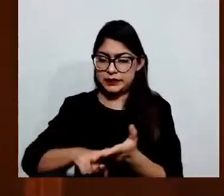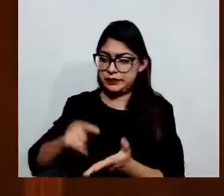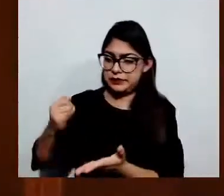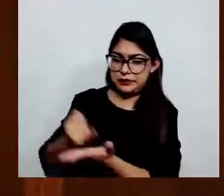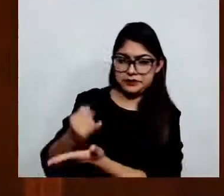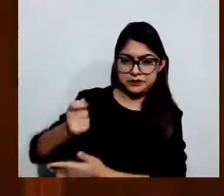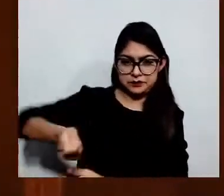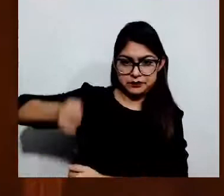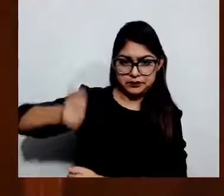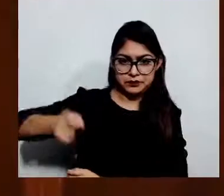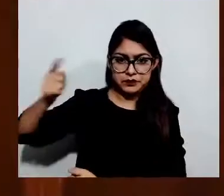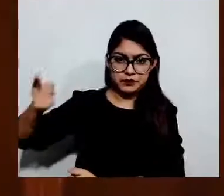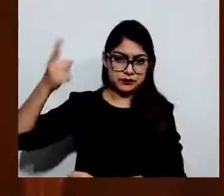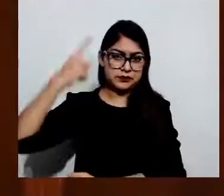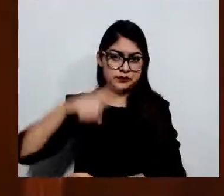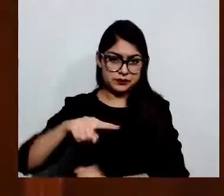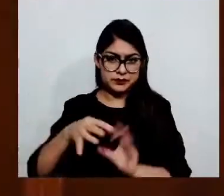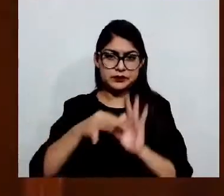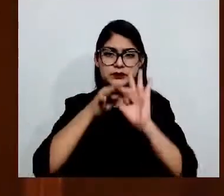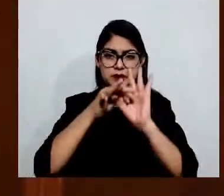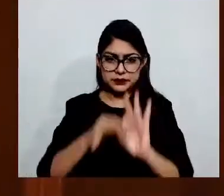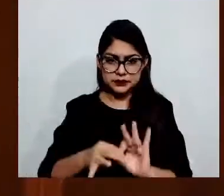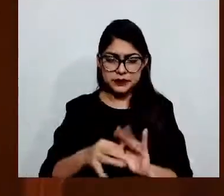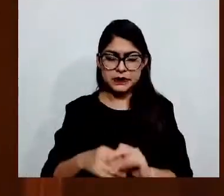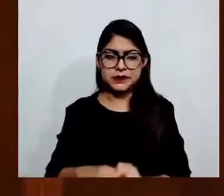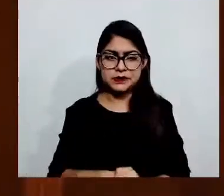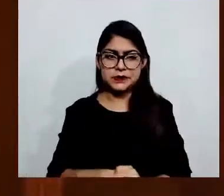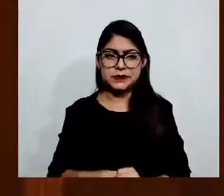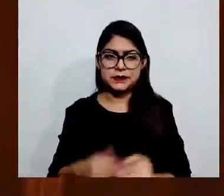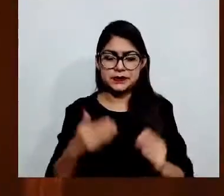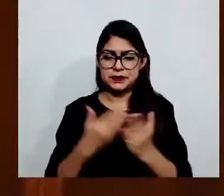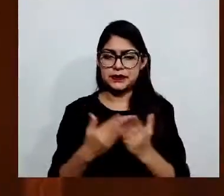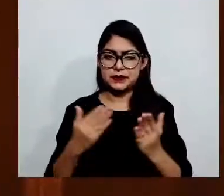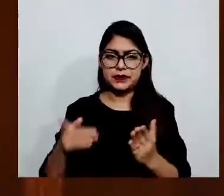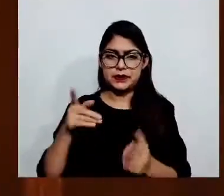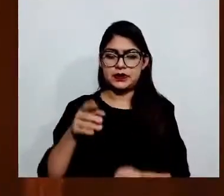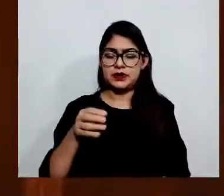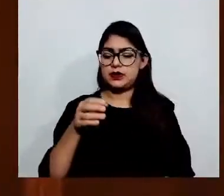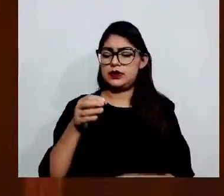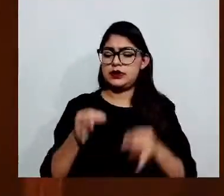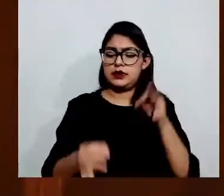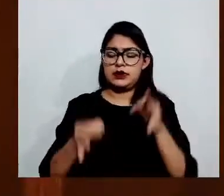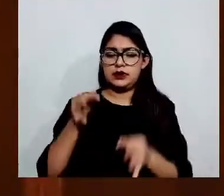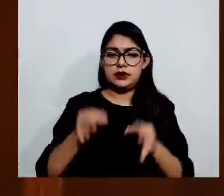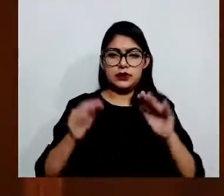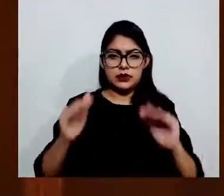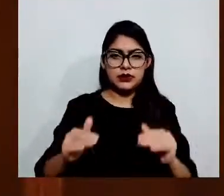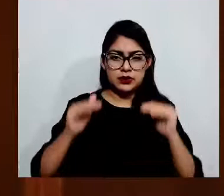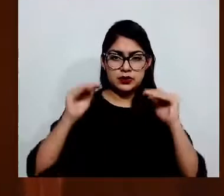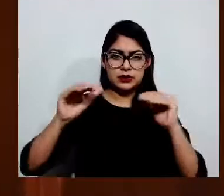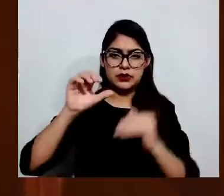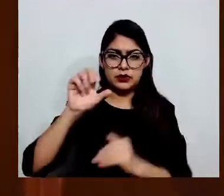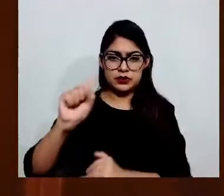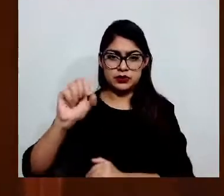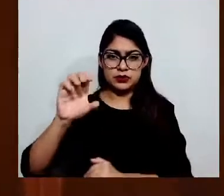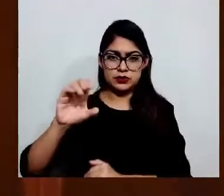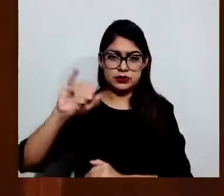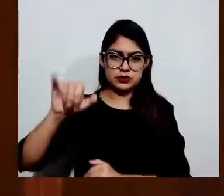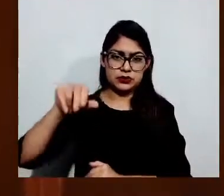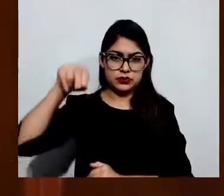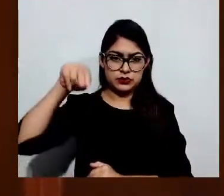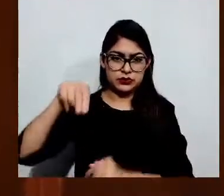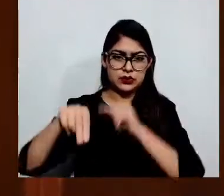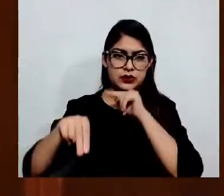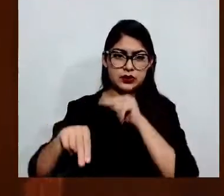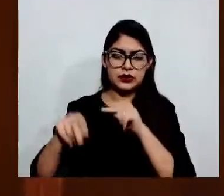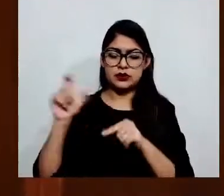Criterio sostenido en el Pleno de la Suprema Corte de Justicia de la Nación al resolver los amparos directos en revisión